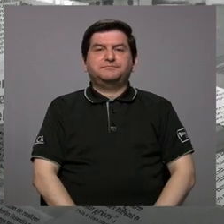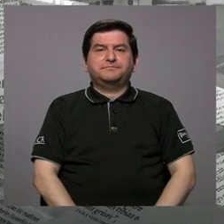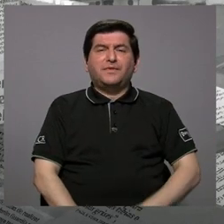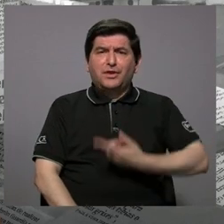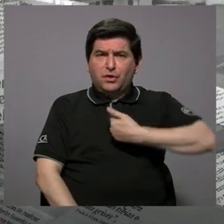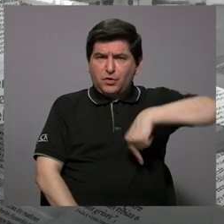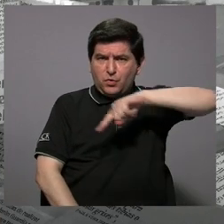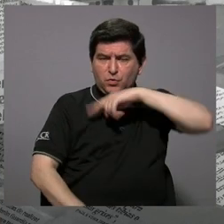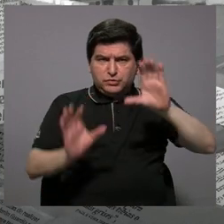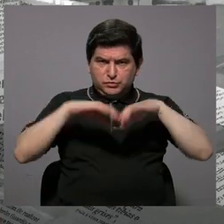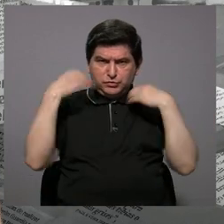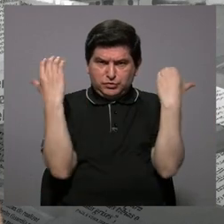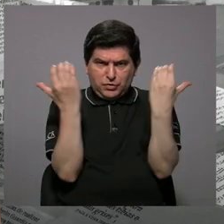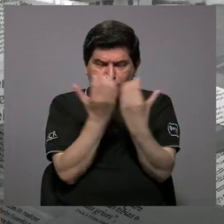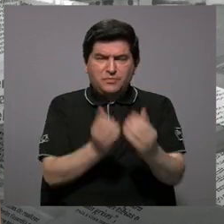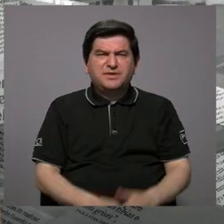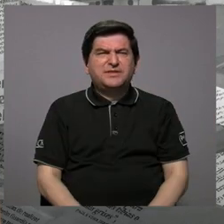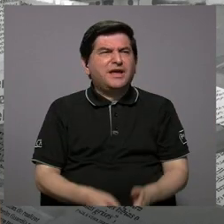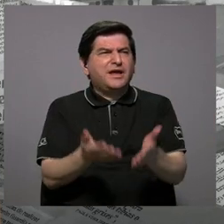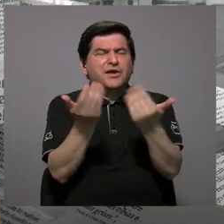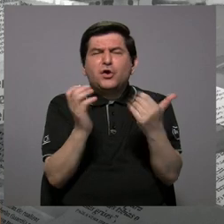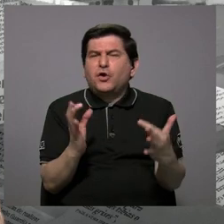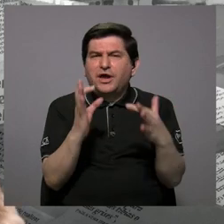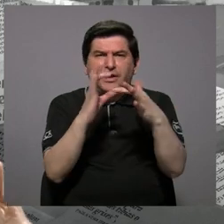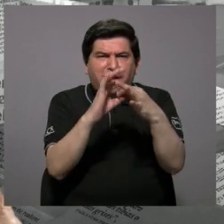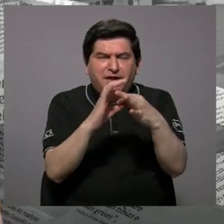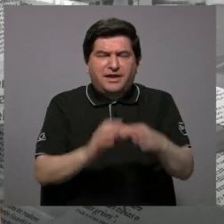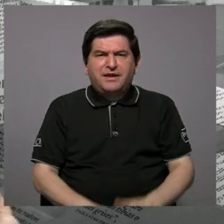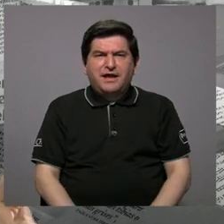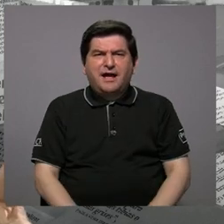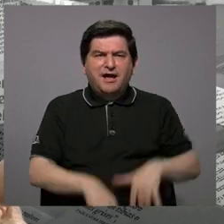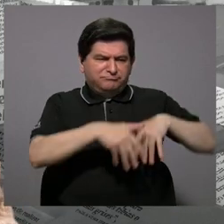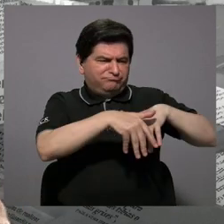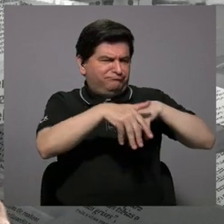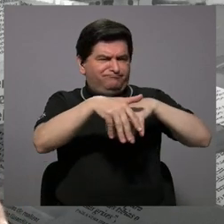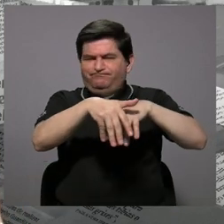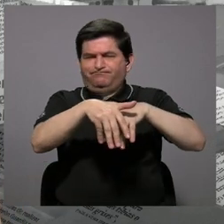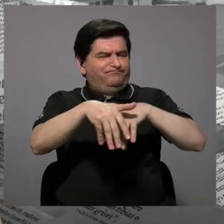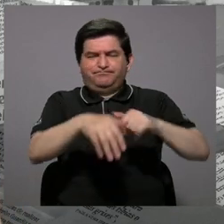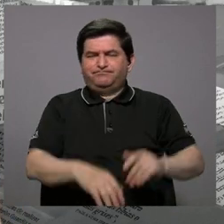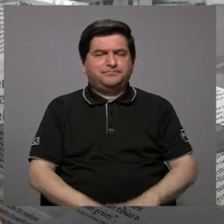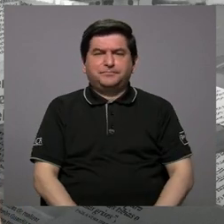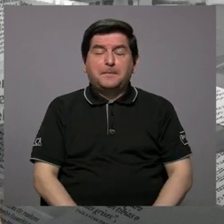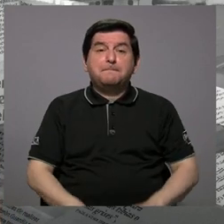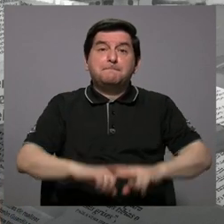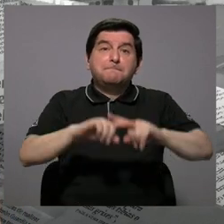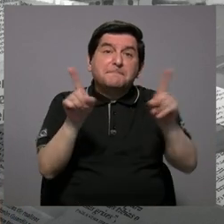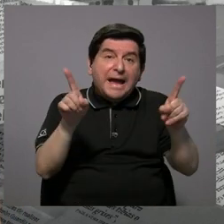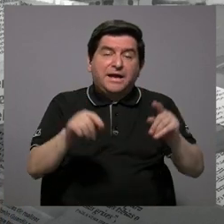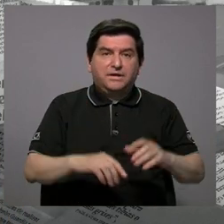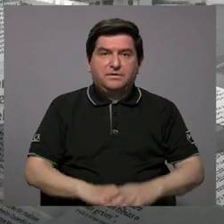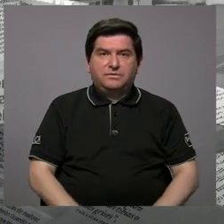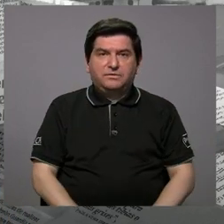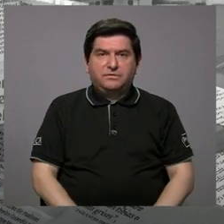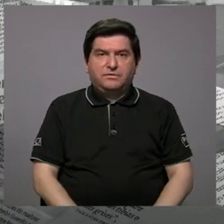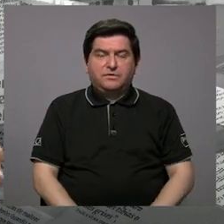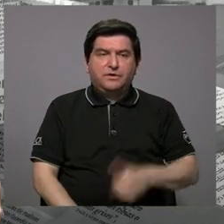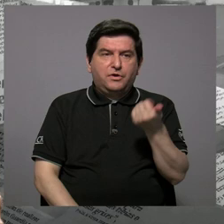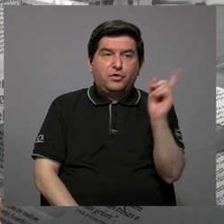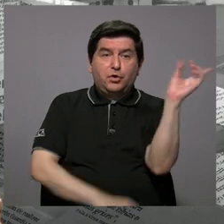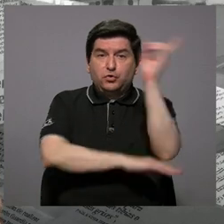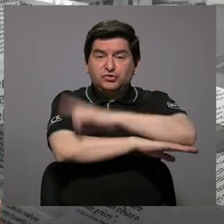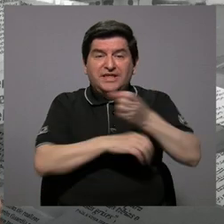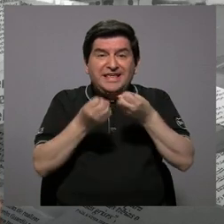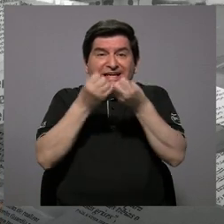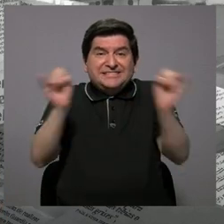nosotros como comité no hemos querido unirnos a manifestaciones ni cosa parecida, pero resulta que en esos 11 días que